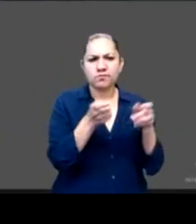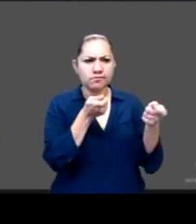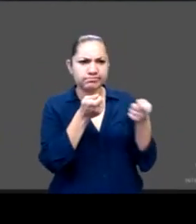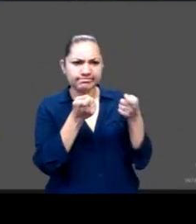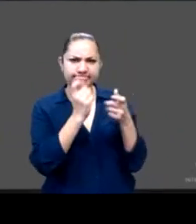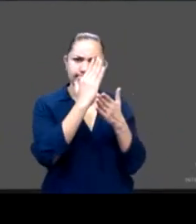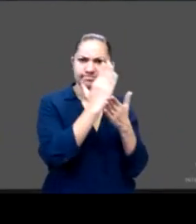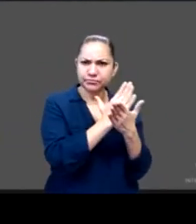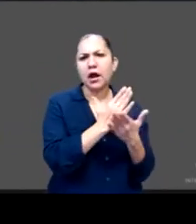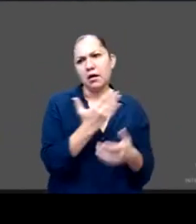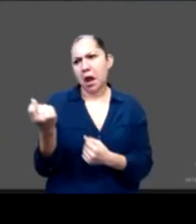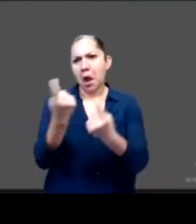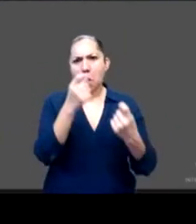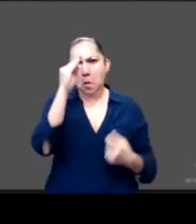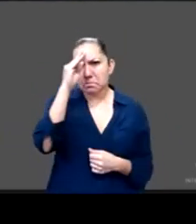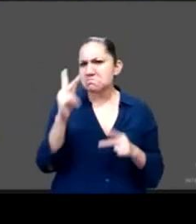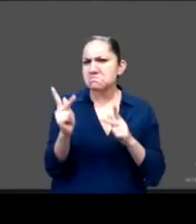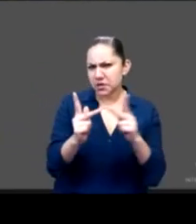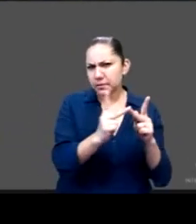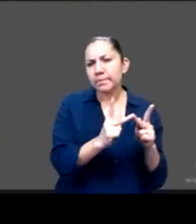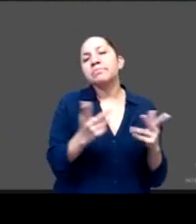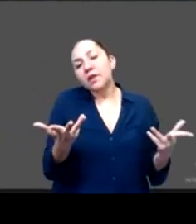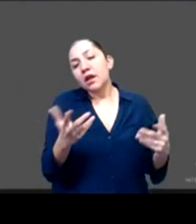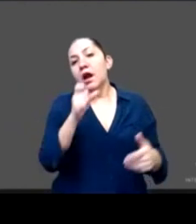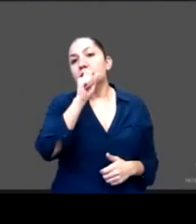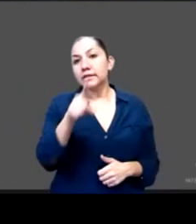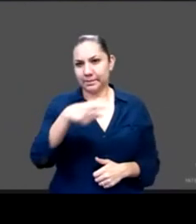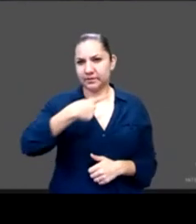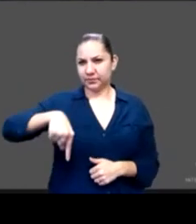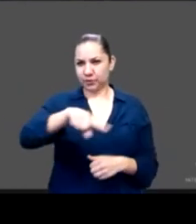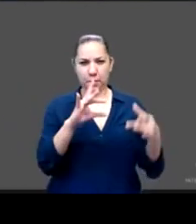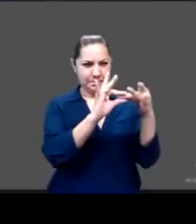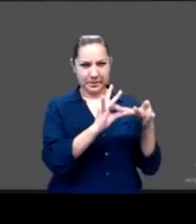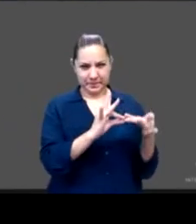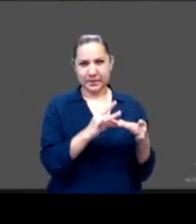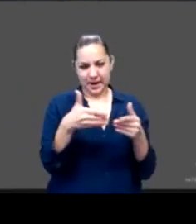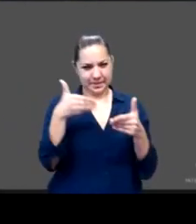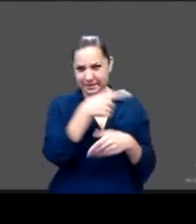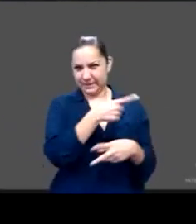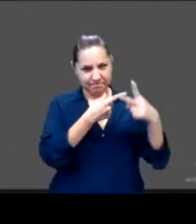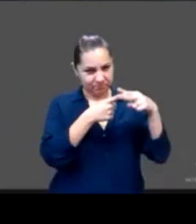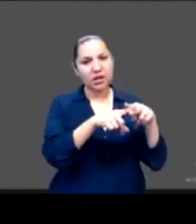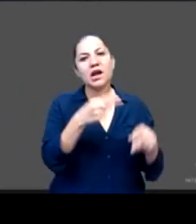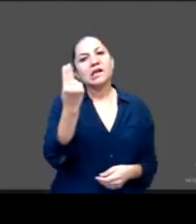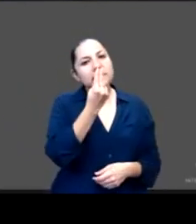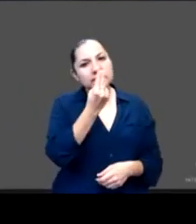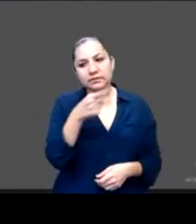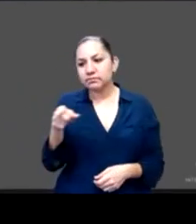este panel que sigue siendo un pendiente el mejorar y unificar los sistemas de información.